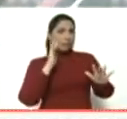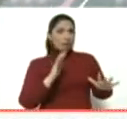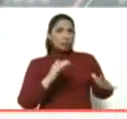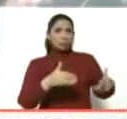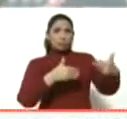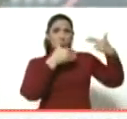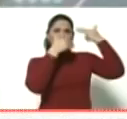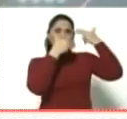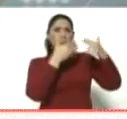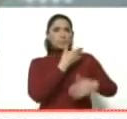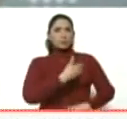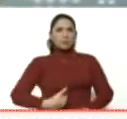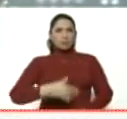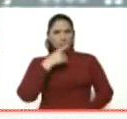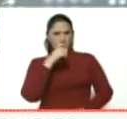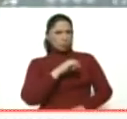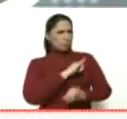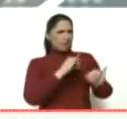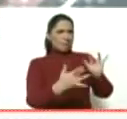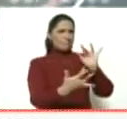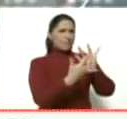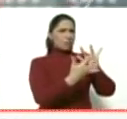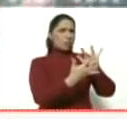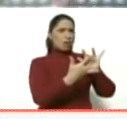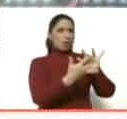¿Ustedes piensan que está directamente vinculado?